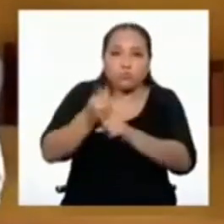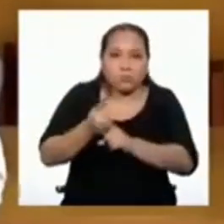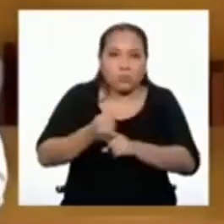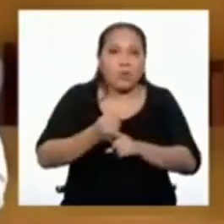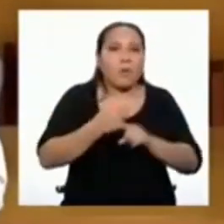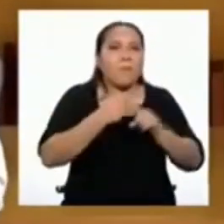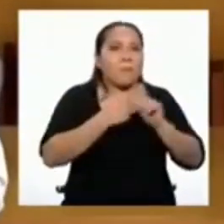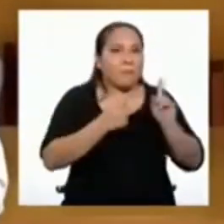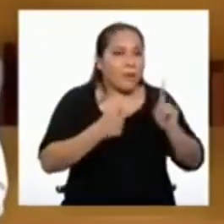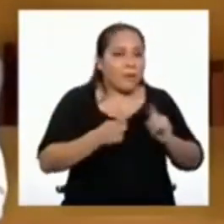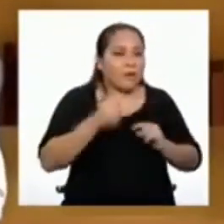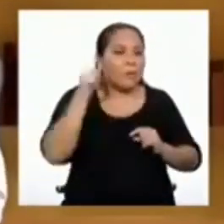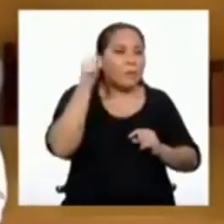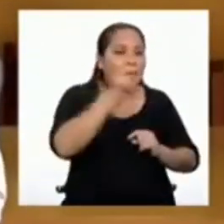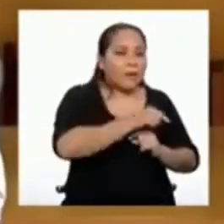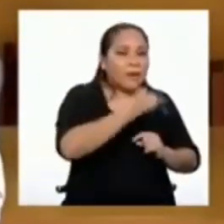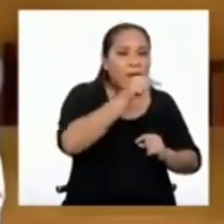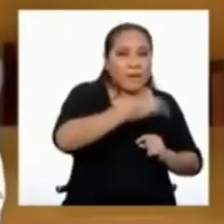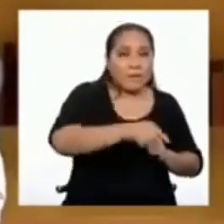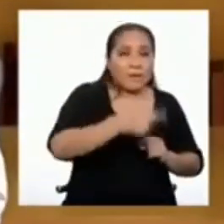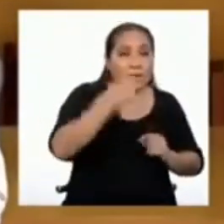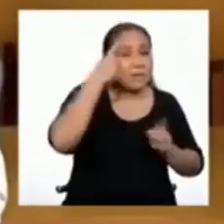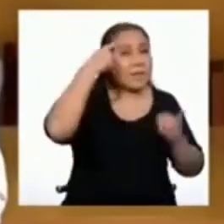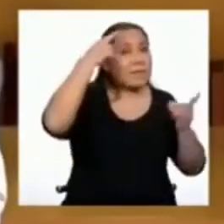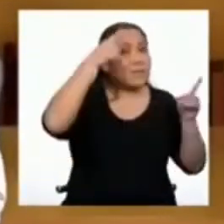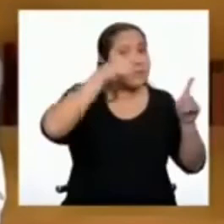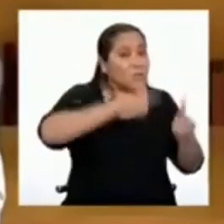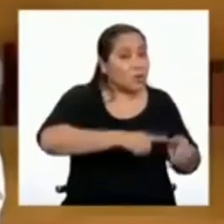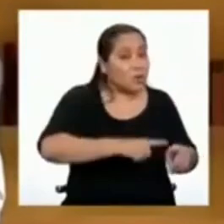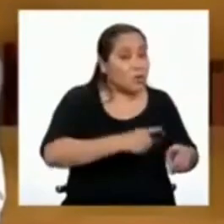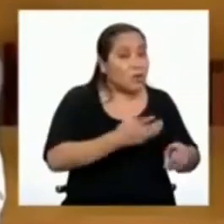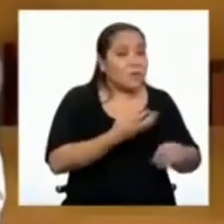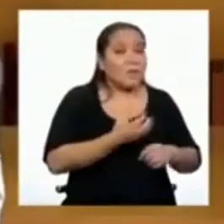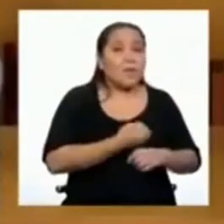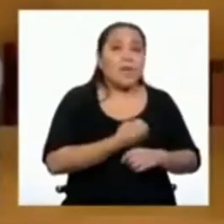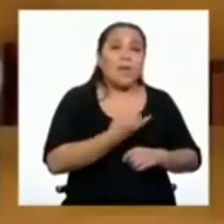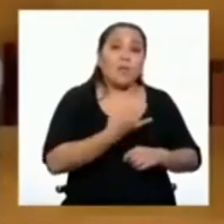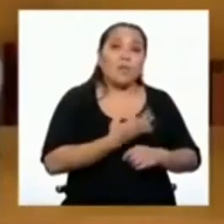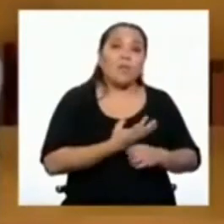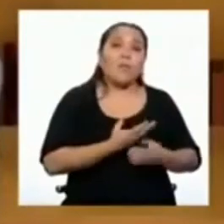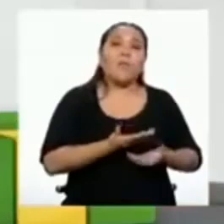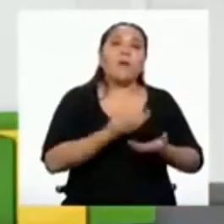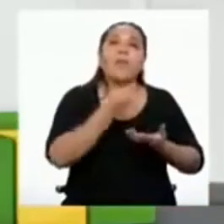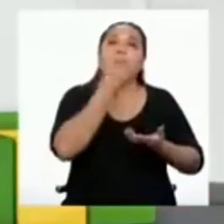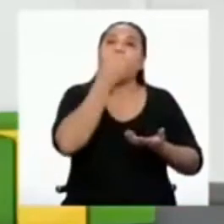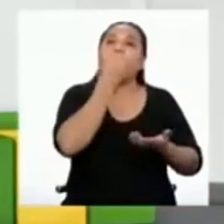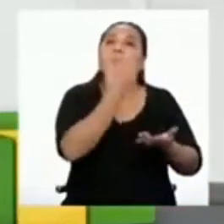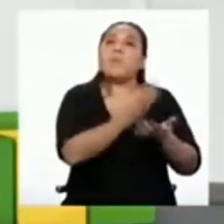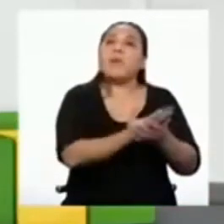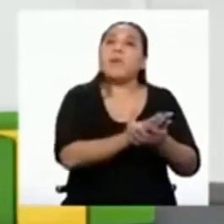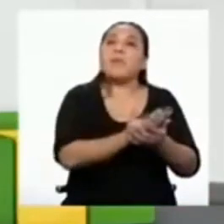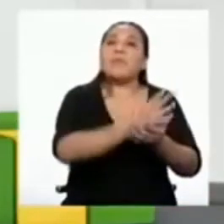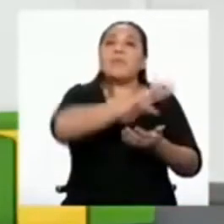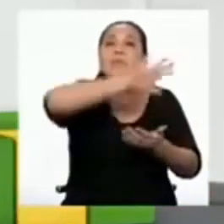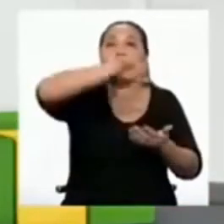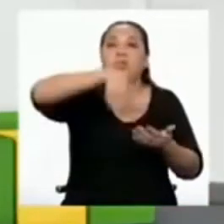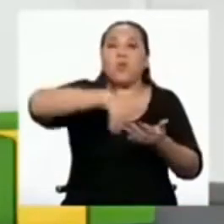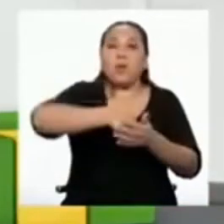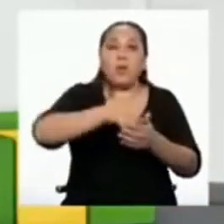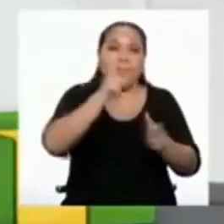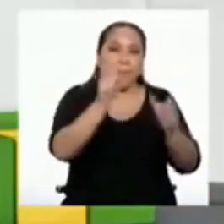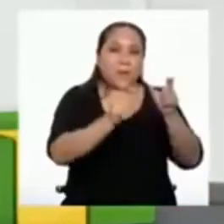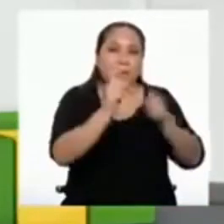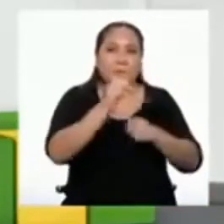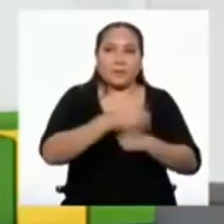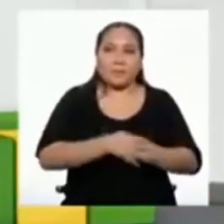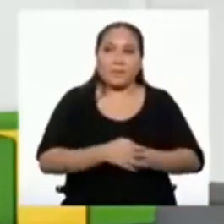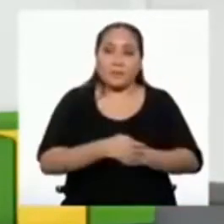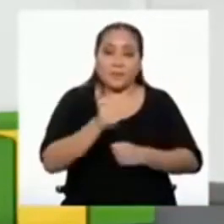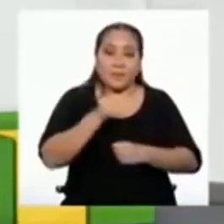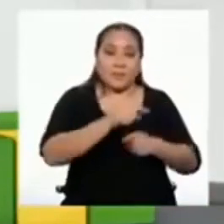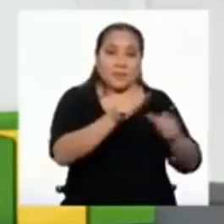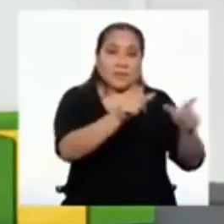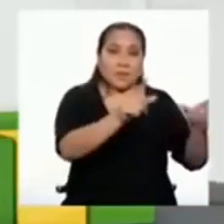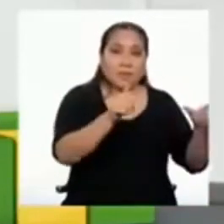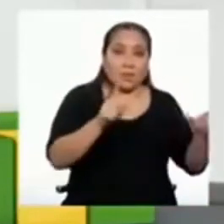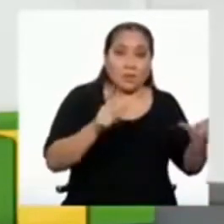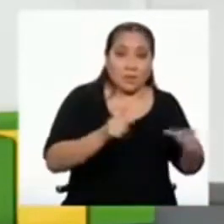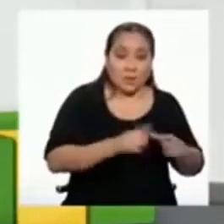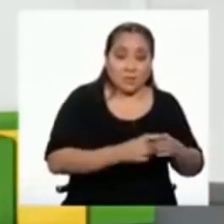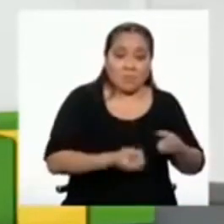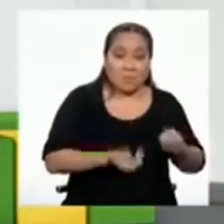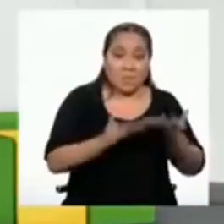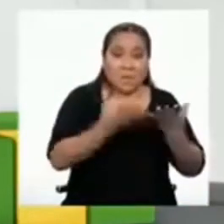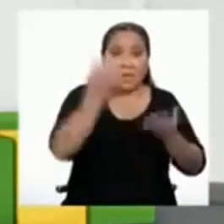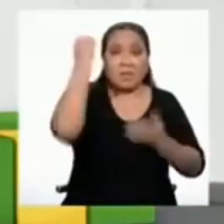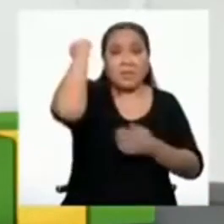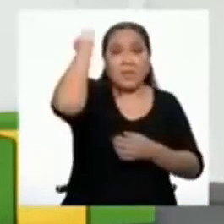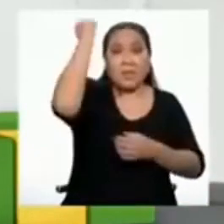existe para las necesidades colectivas, es decir, para el bien común. El espacio público debe permitir el ejercicio de